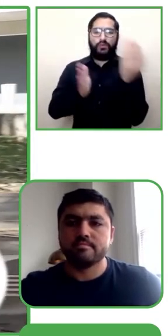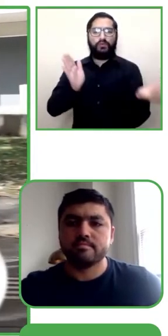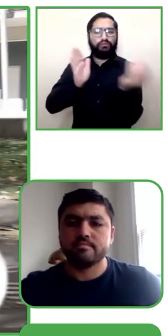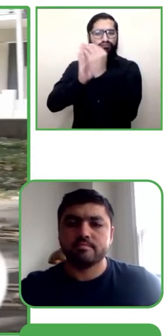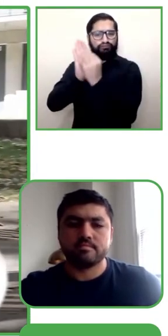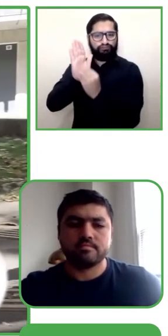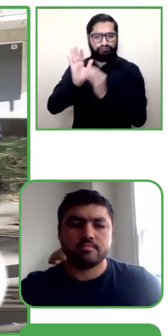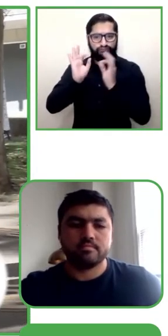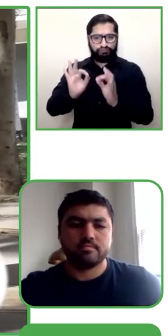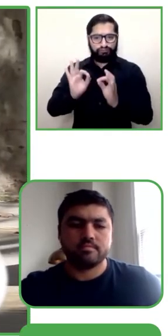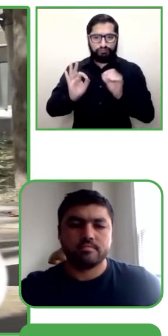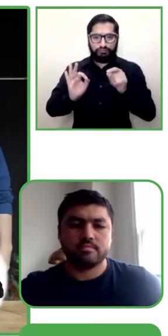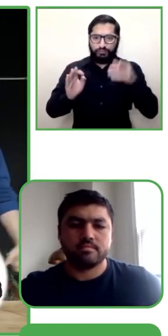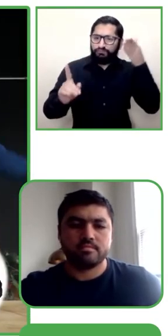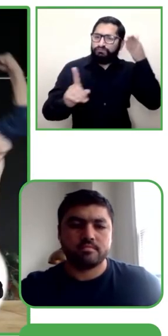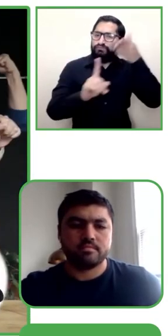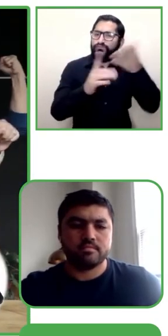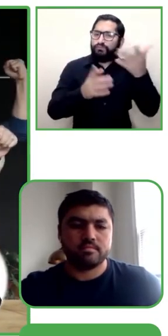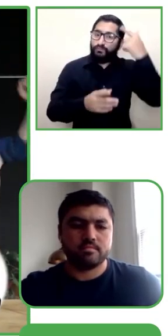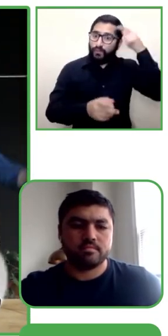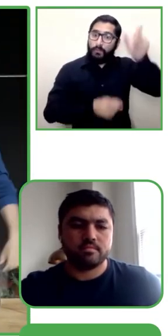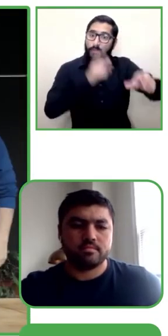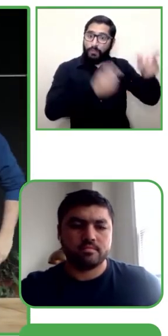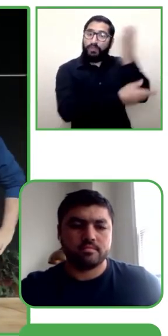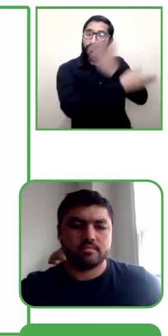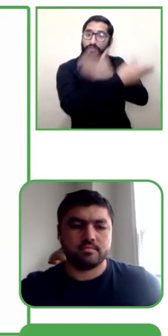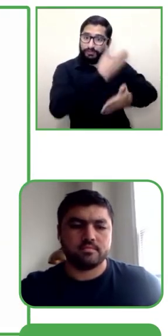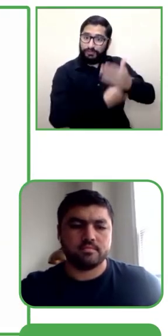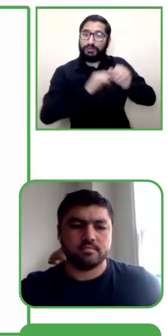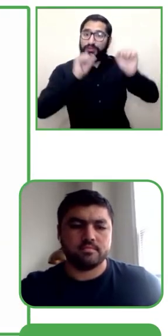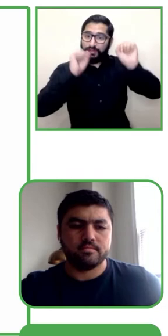pero también para cualquiera que necesite desplazarse. ¡Lazarillo!